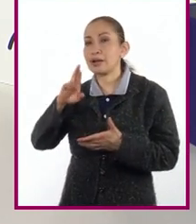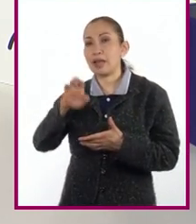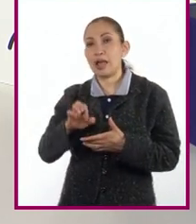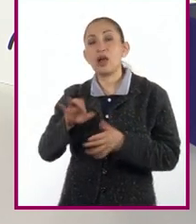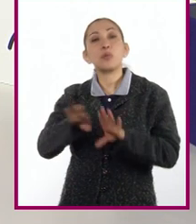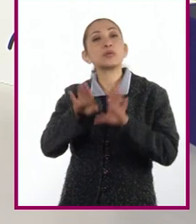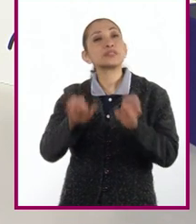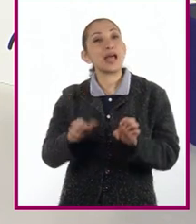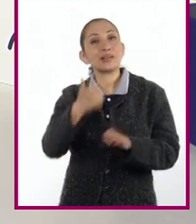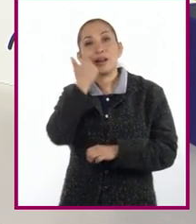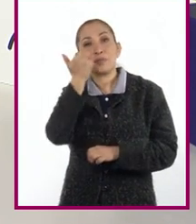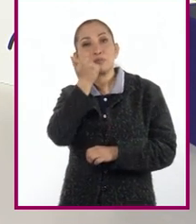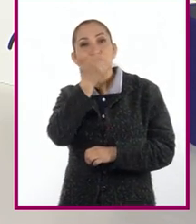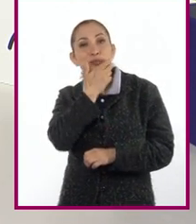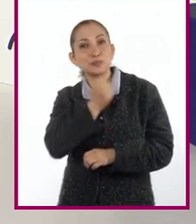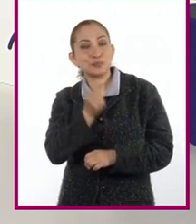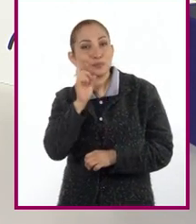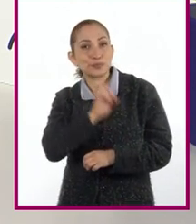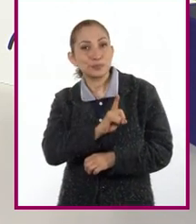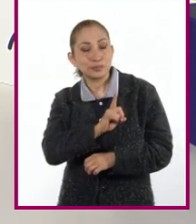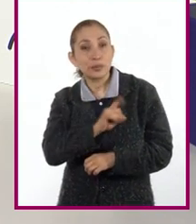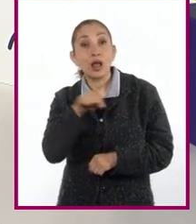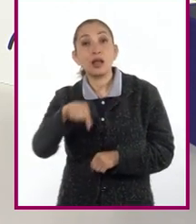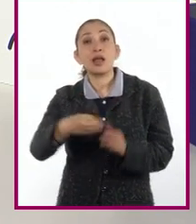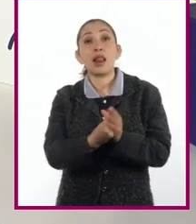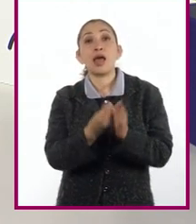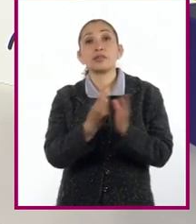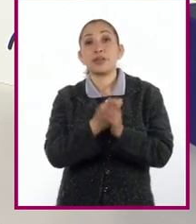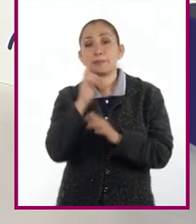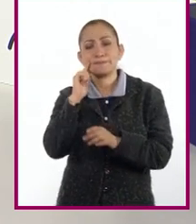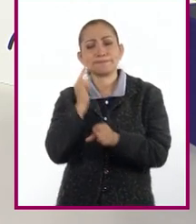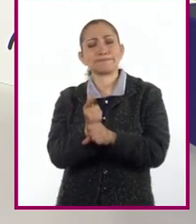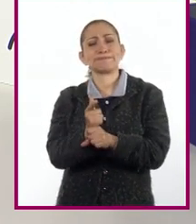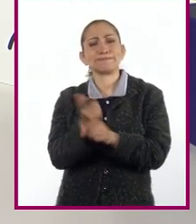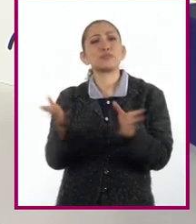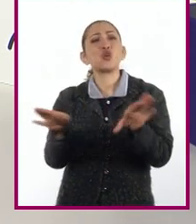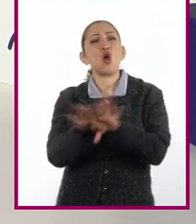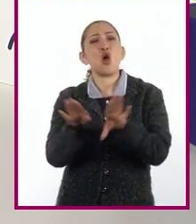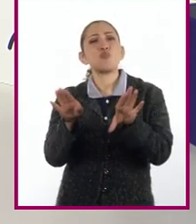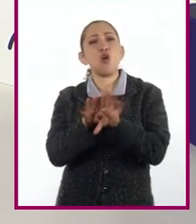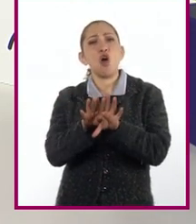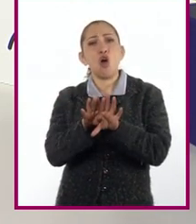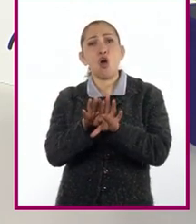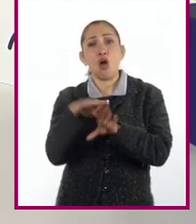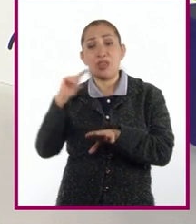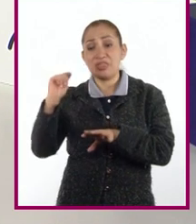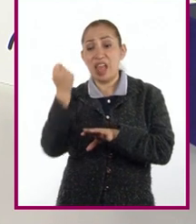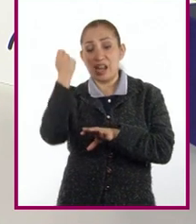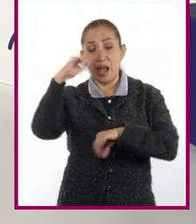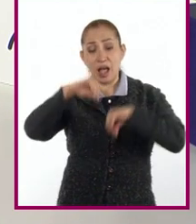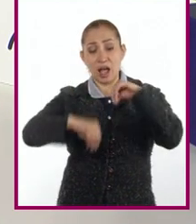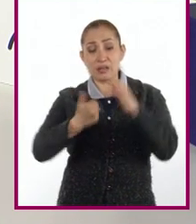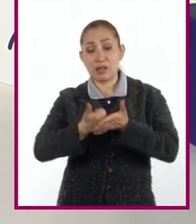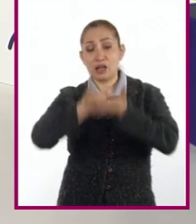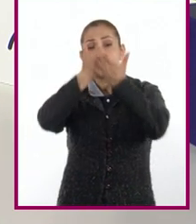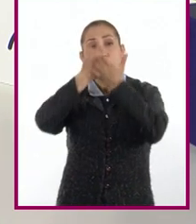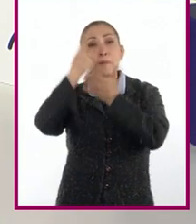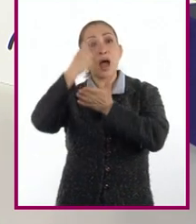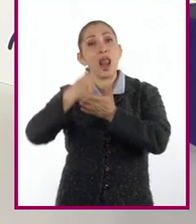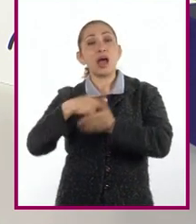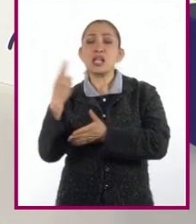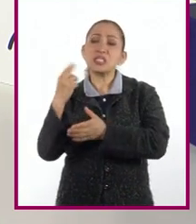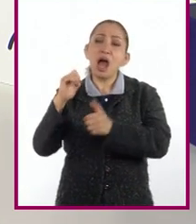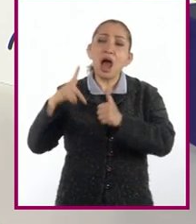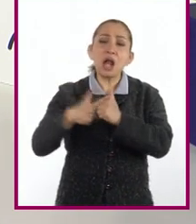¿Cómo están alumnas y alumnos? En esta sesión identificaremos cómo las creaciones técnicas nos ayudan a satisfacer